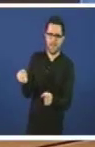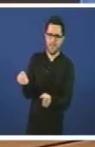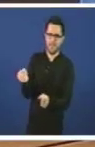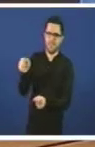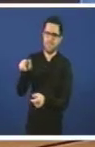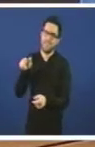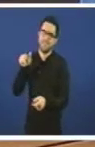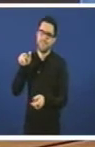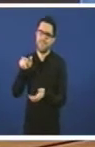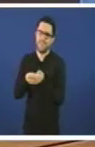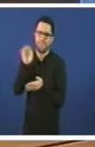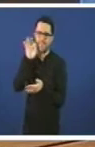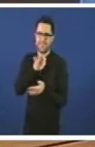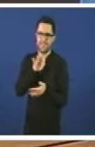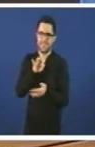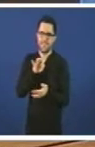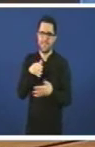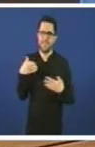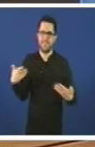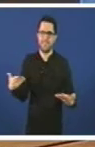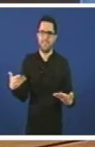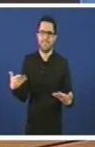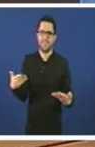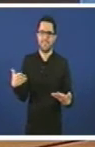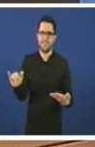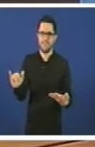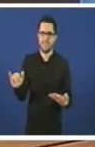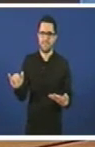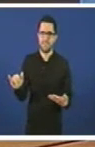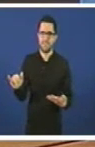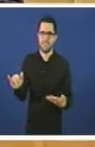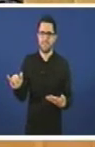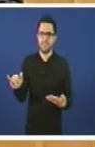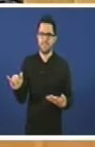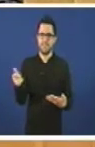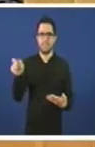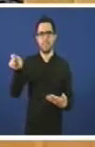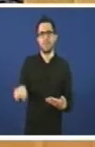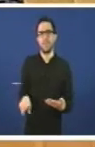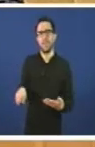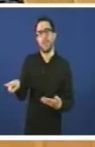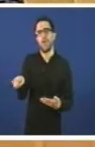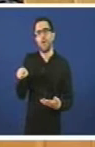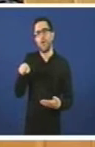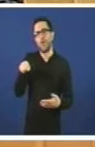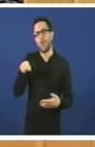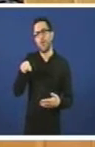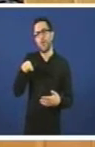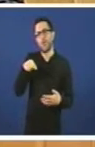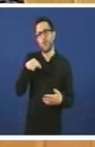política que defende voste. Pero sabrá que no plan xeral, sí, de normalización da lingua galega que voste dixo que apoyaba, leo